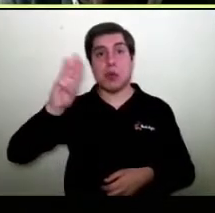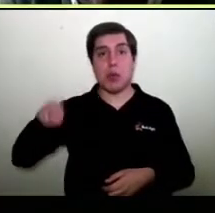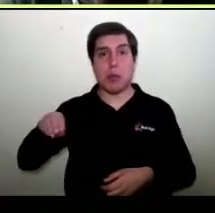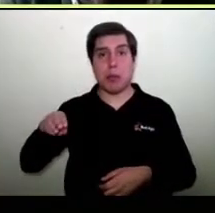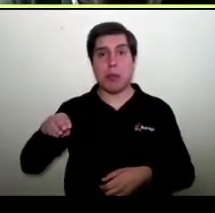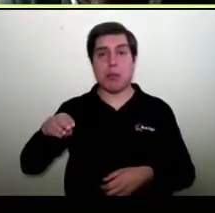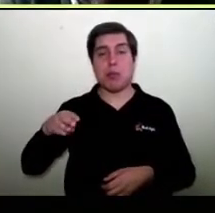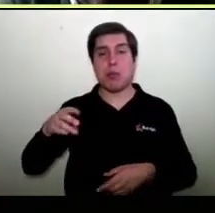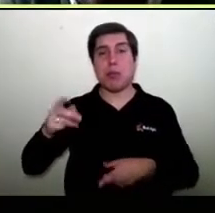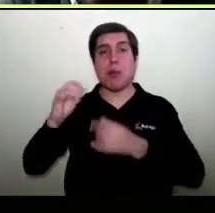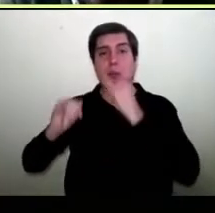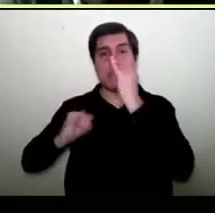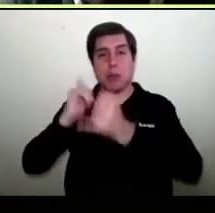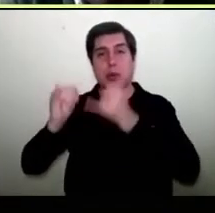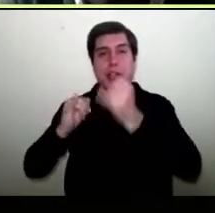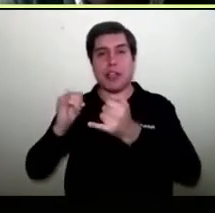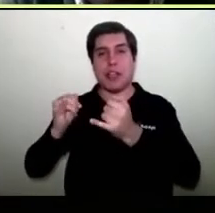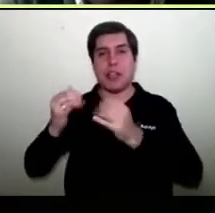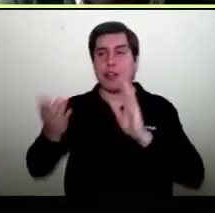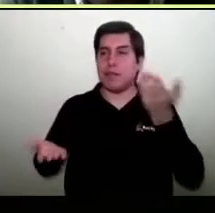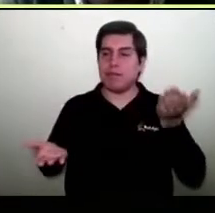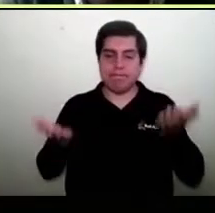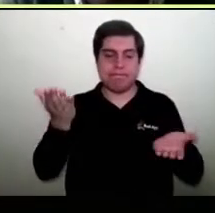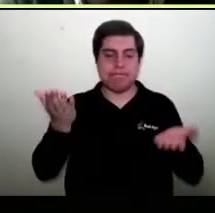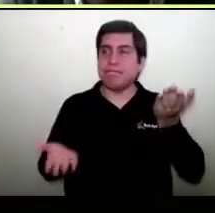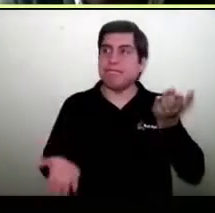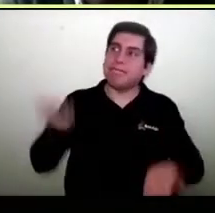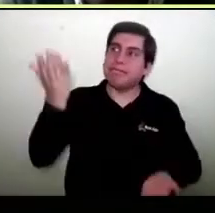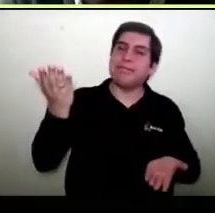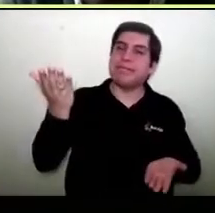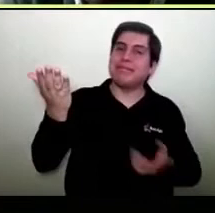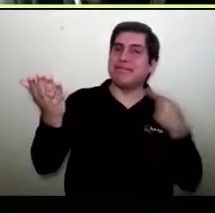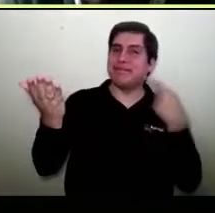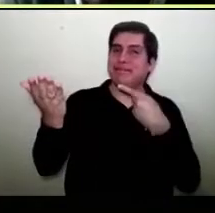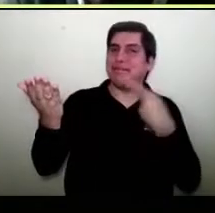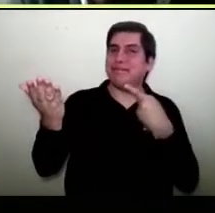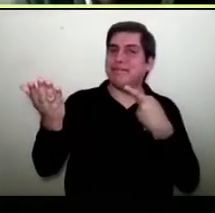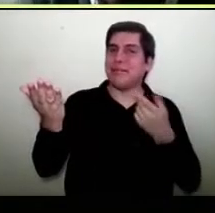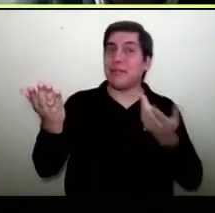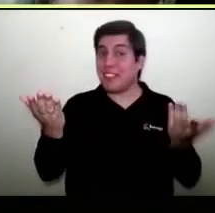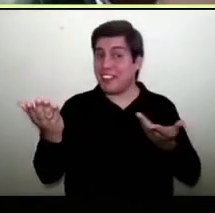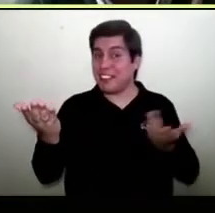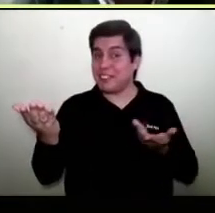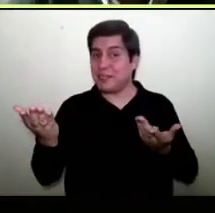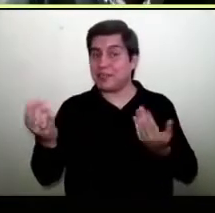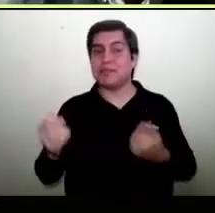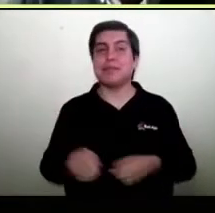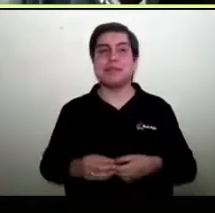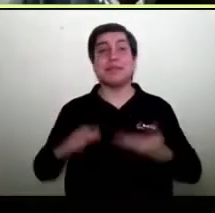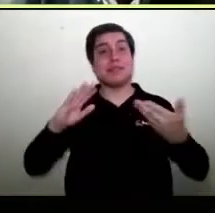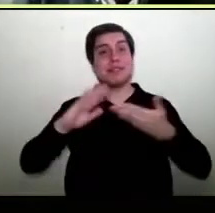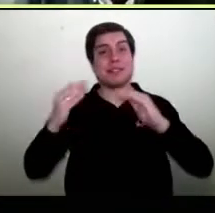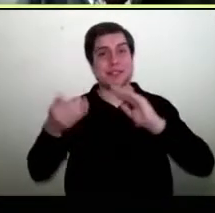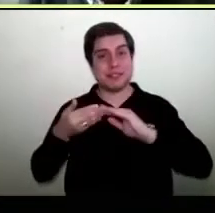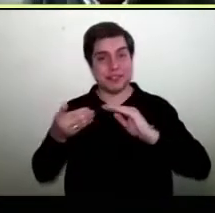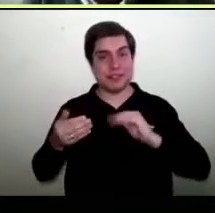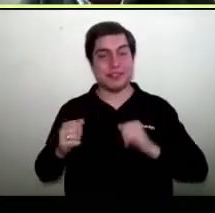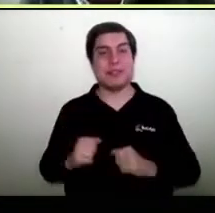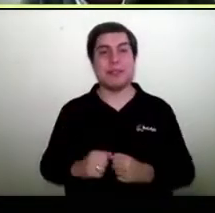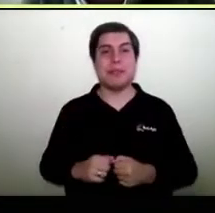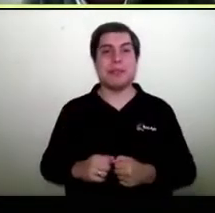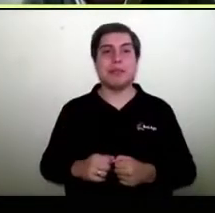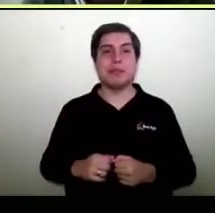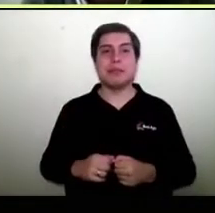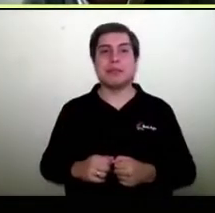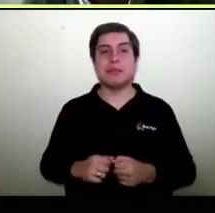Y cuando hablamos de las ventajas de un mall virtual es un mall virtual como conversábamos hace unos minutos es una comunidad. ¿Qué